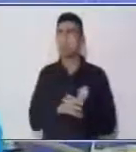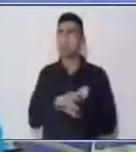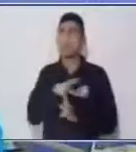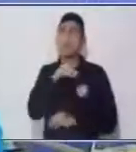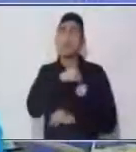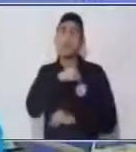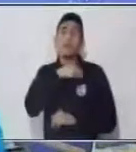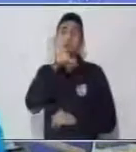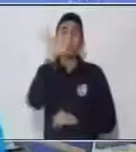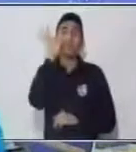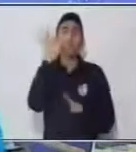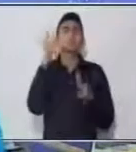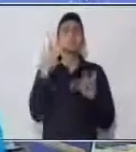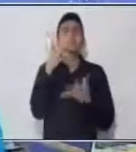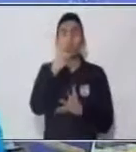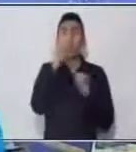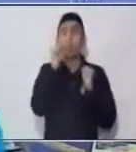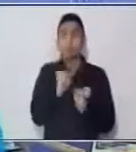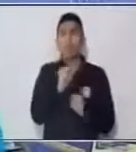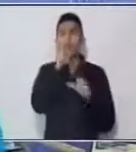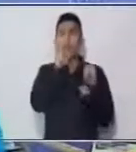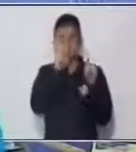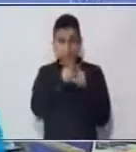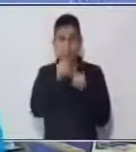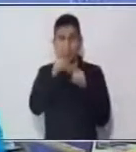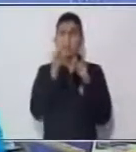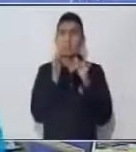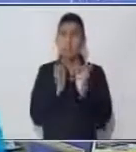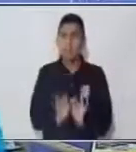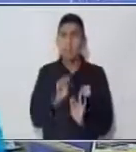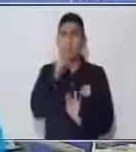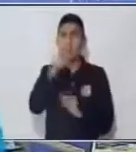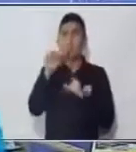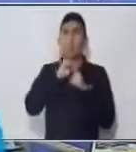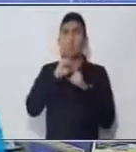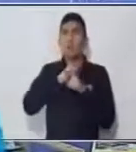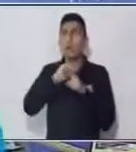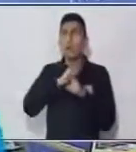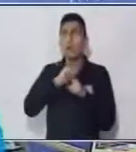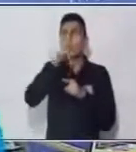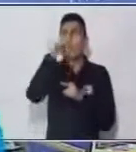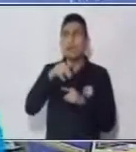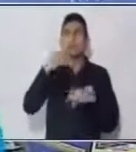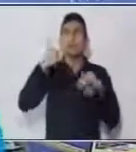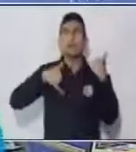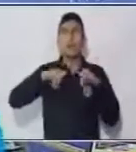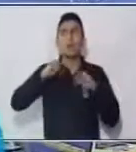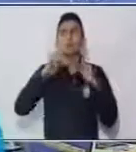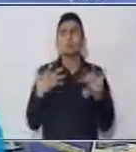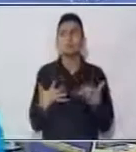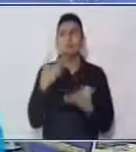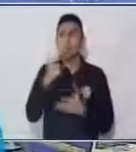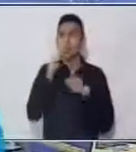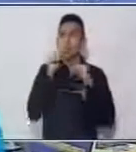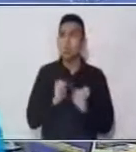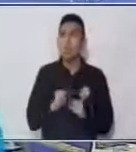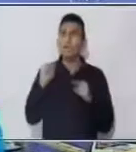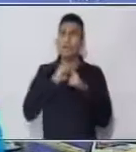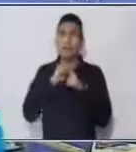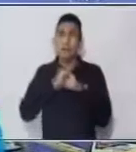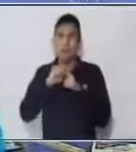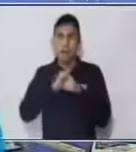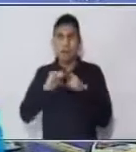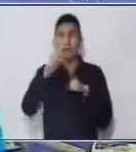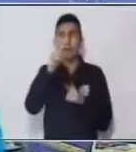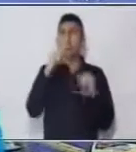invitarlos a que ustedes traten de practicar este juego Y puedan hacer en casa